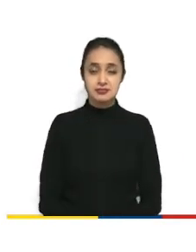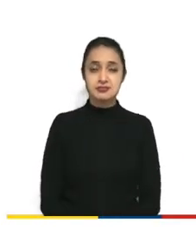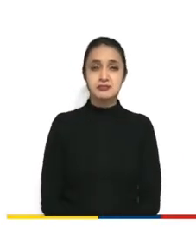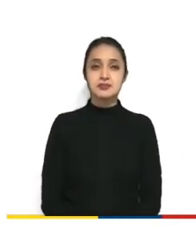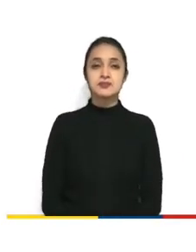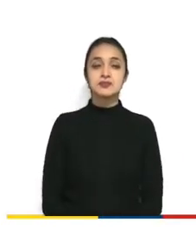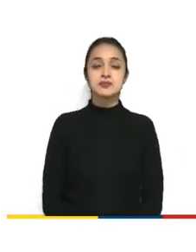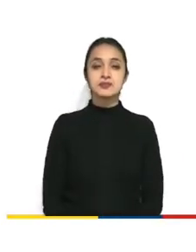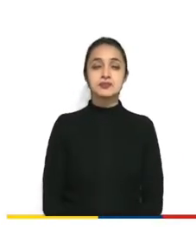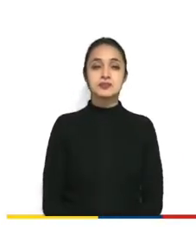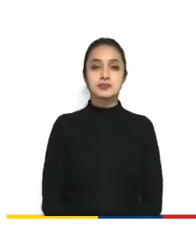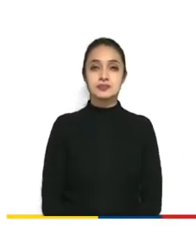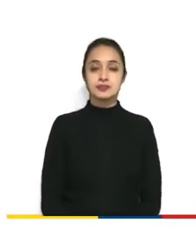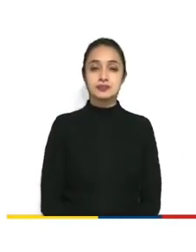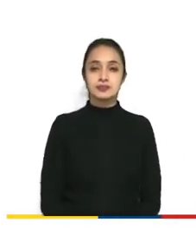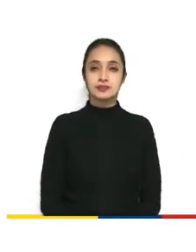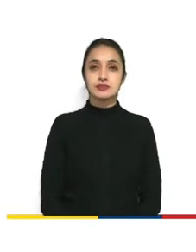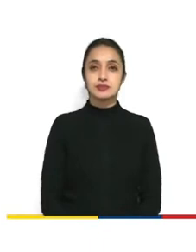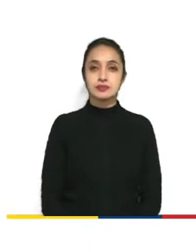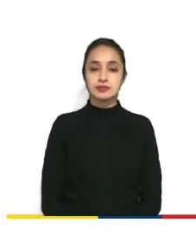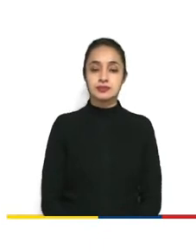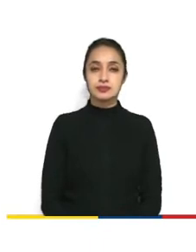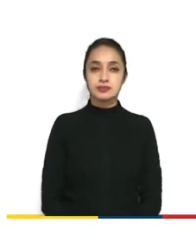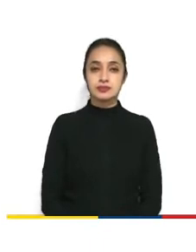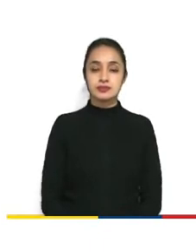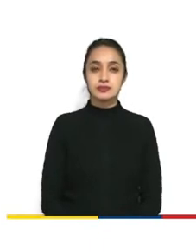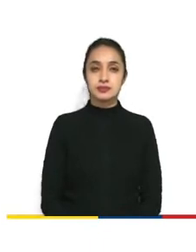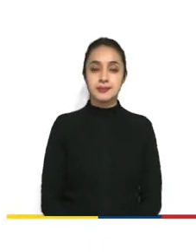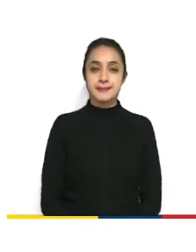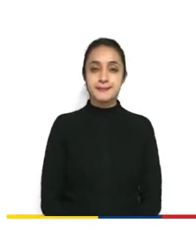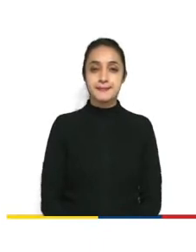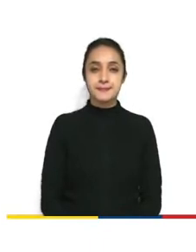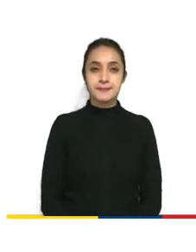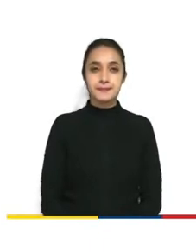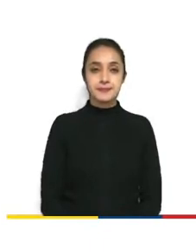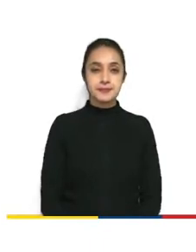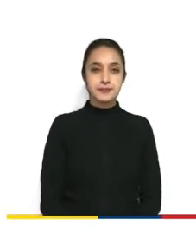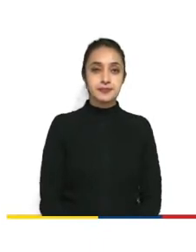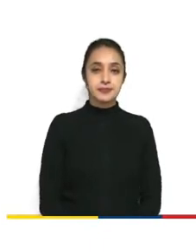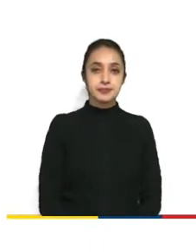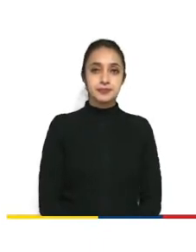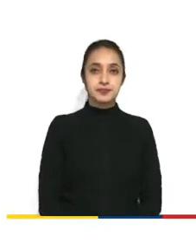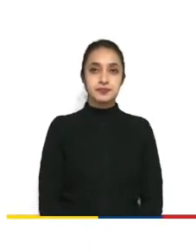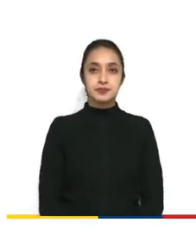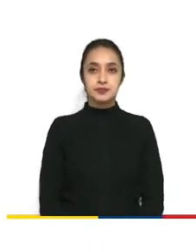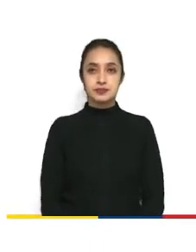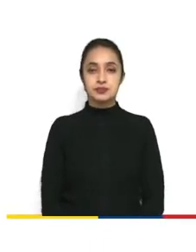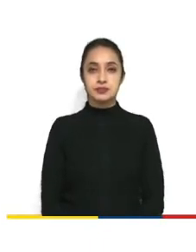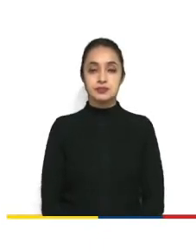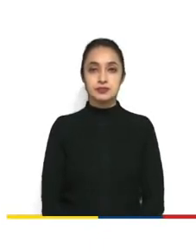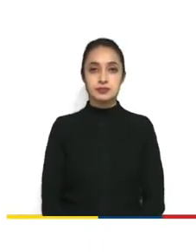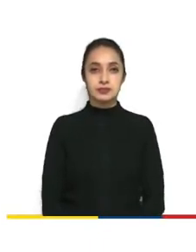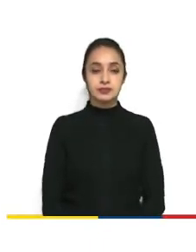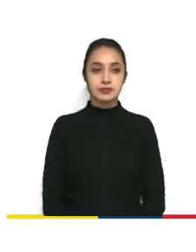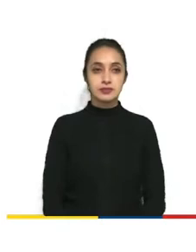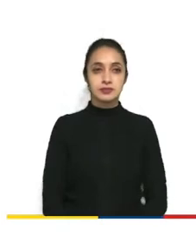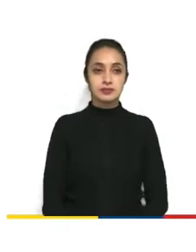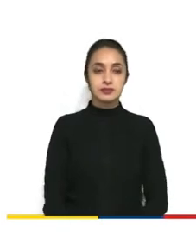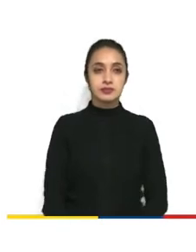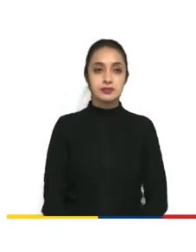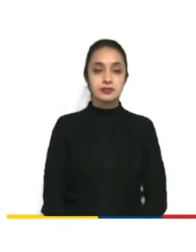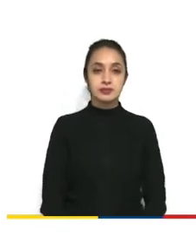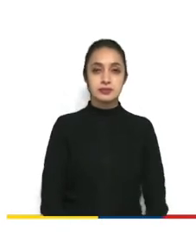Ahora volvemos al impacto del Zero Rating en el mercado aplicaciones. Esto es muy relevante para la consumidores